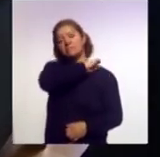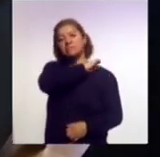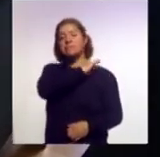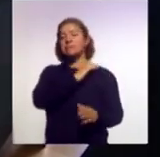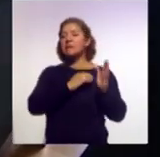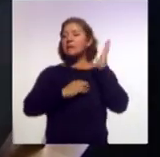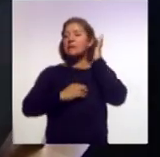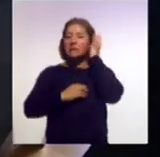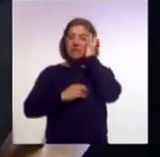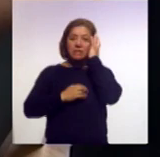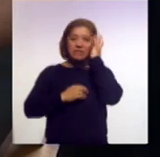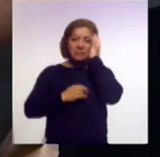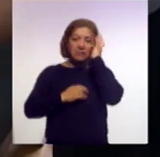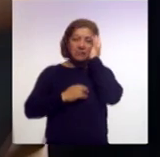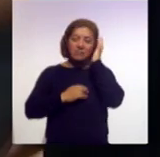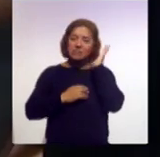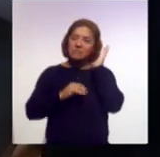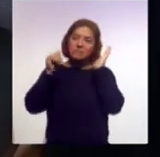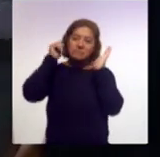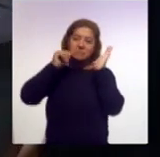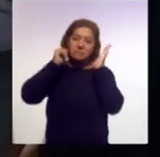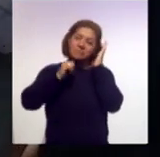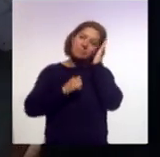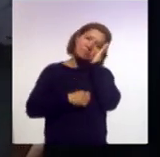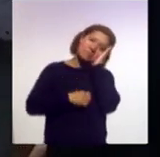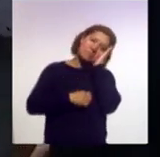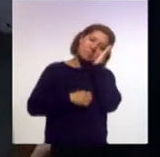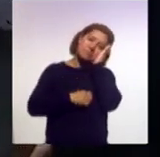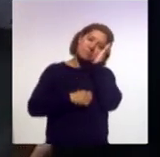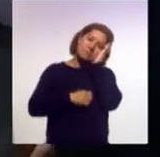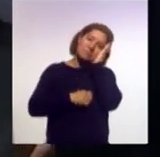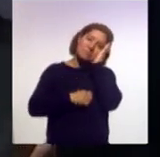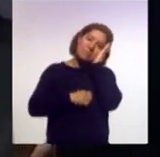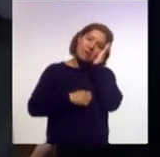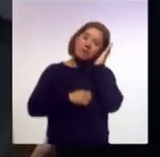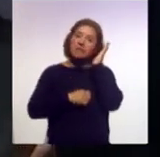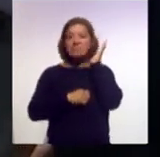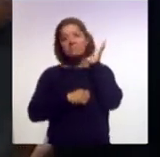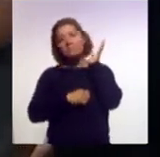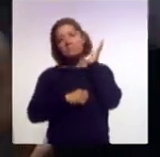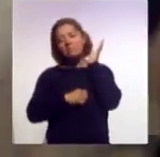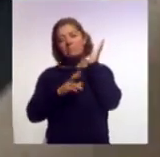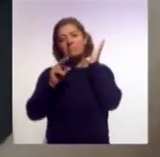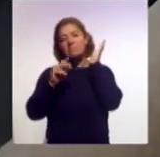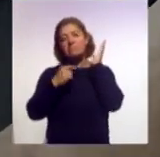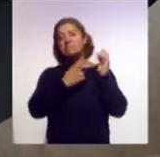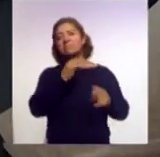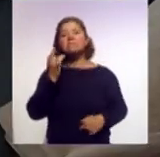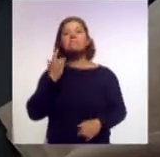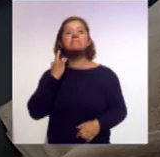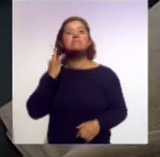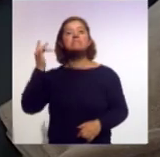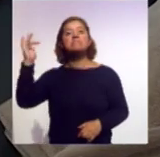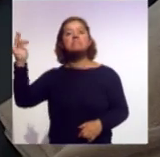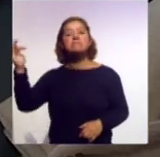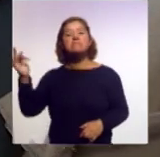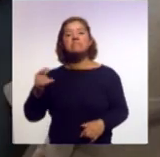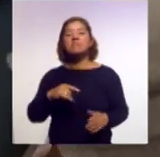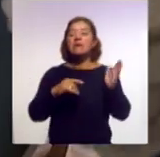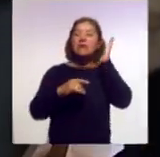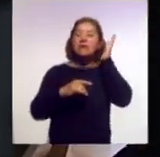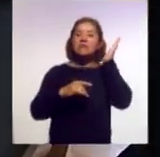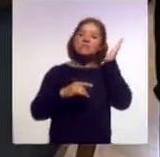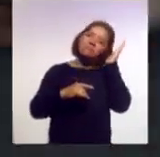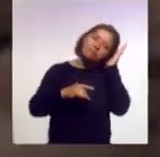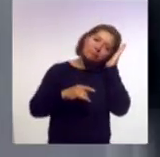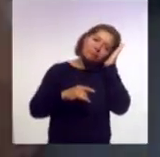de lado sin que esté muy alta si está muy alto se lastima aquí el cuello y si está muy baja también